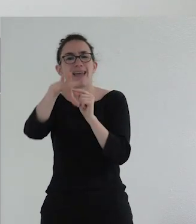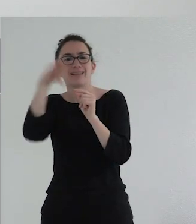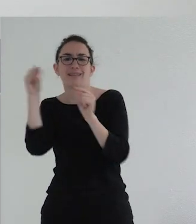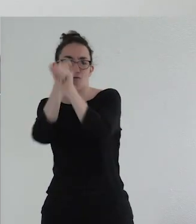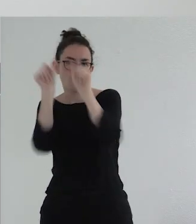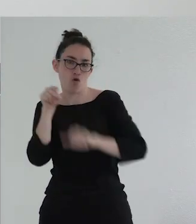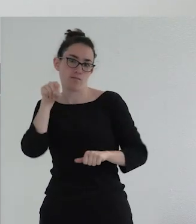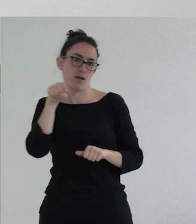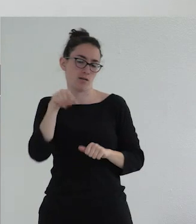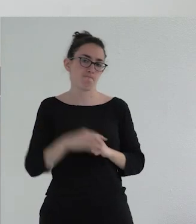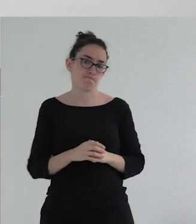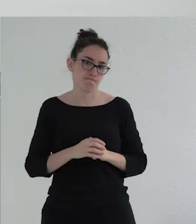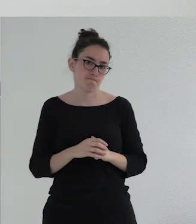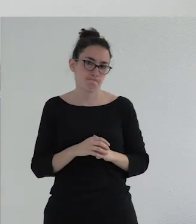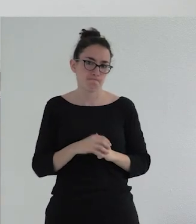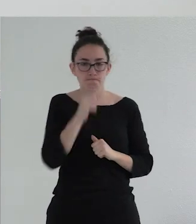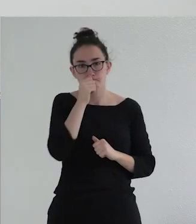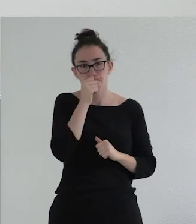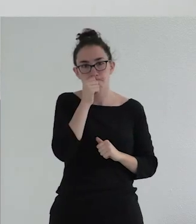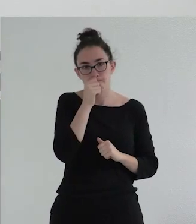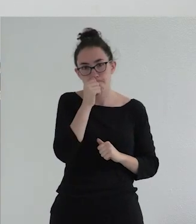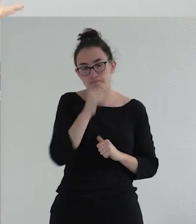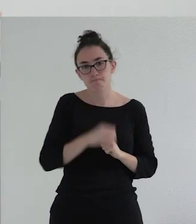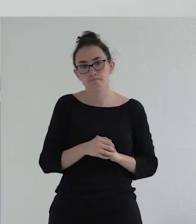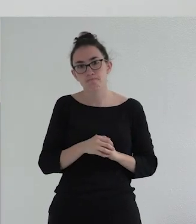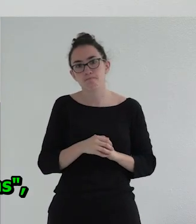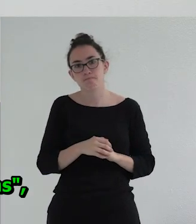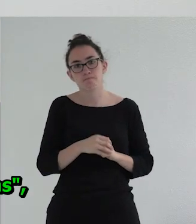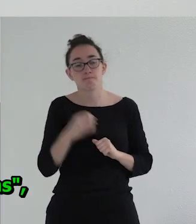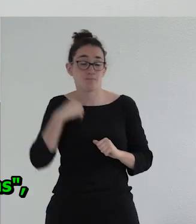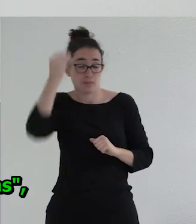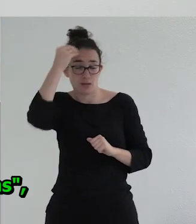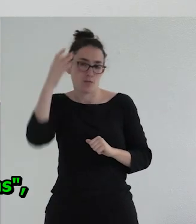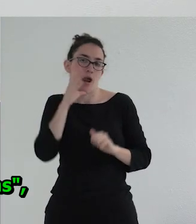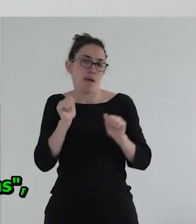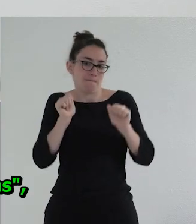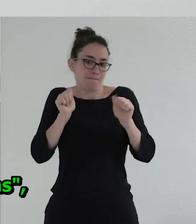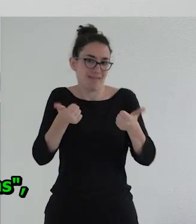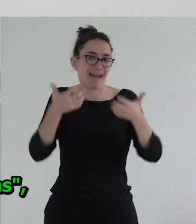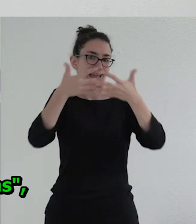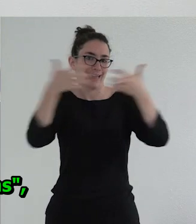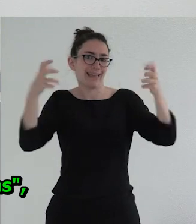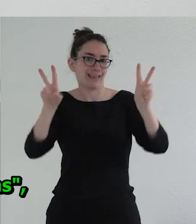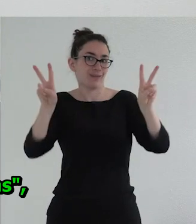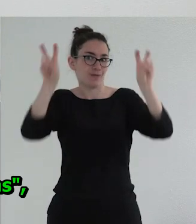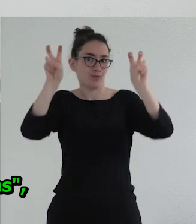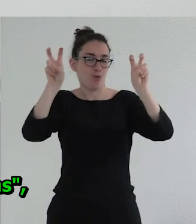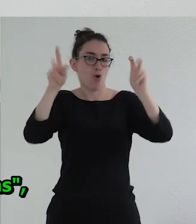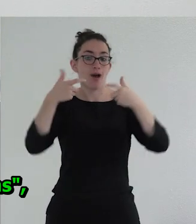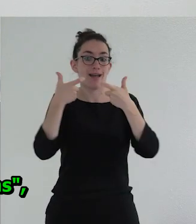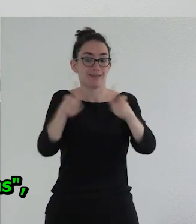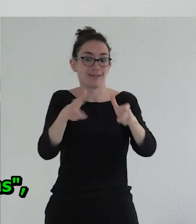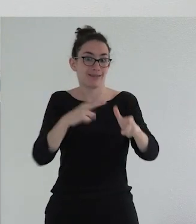Bueno creo que el primer y esto ya es entrando en el título de esta exposición la compleja categoría menor de transe.